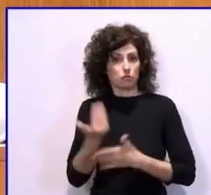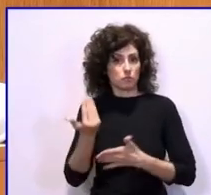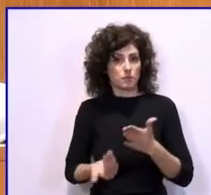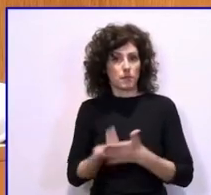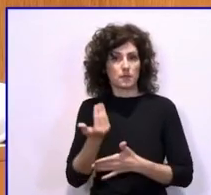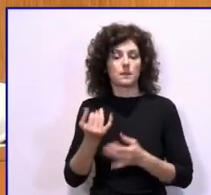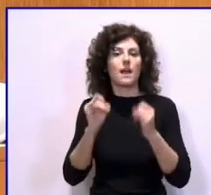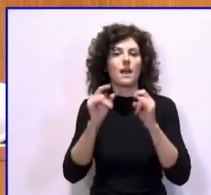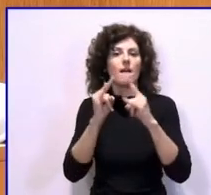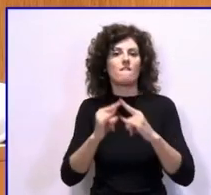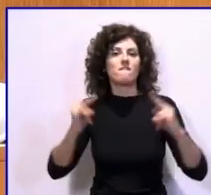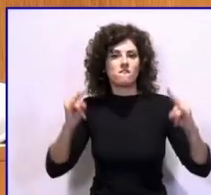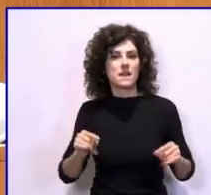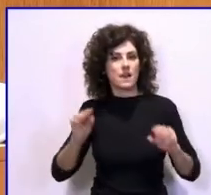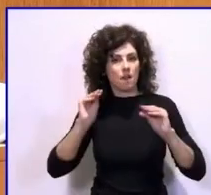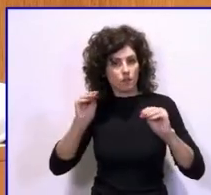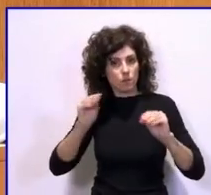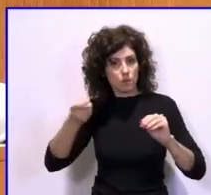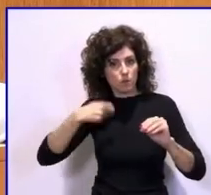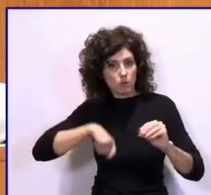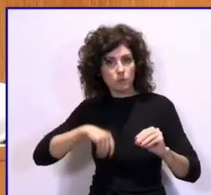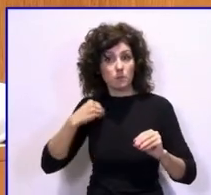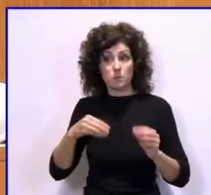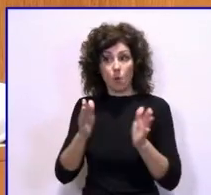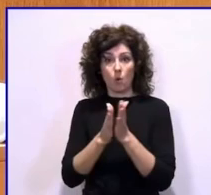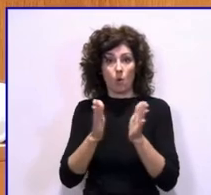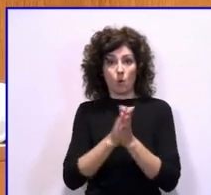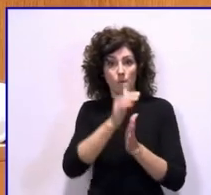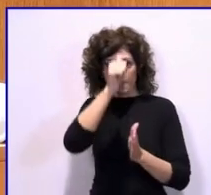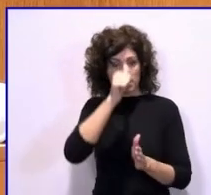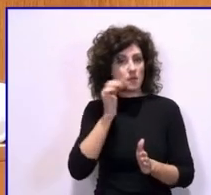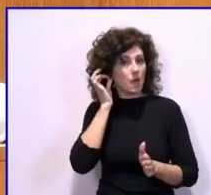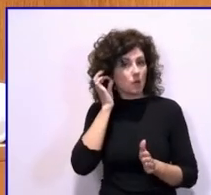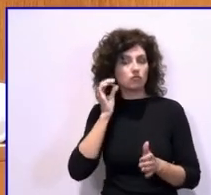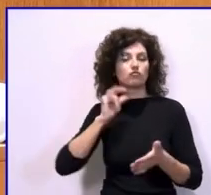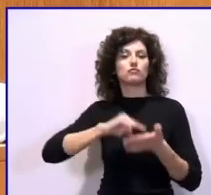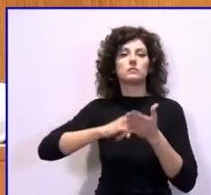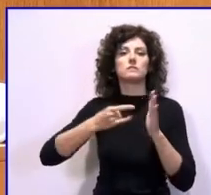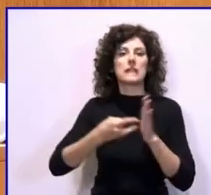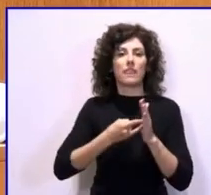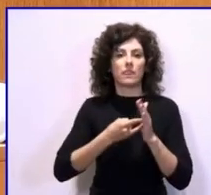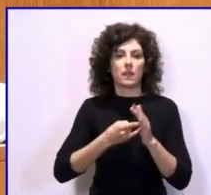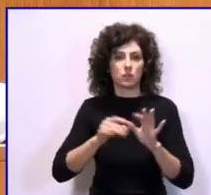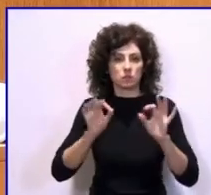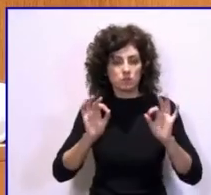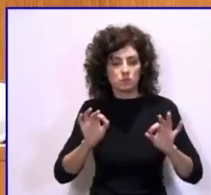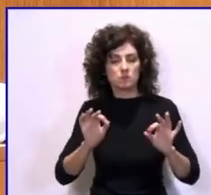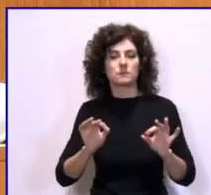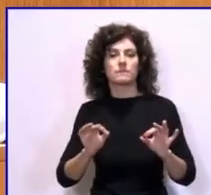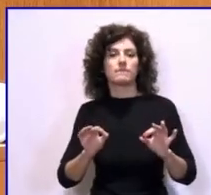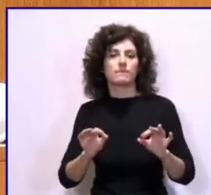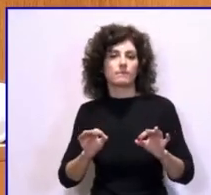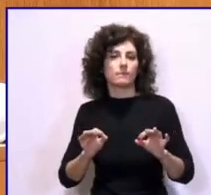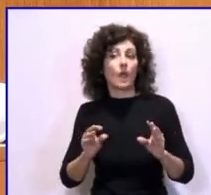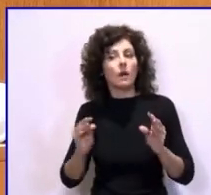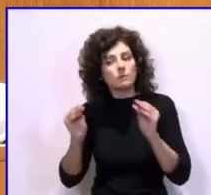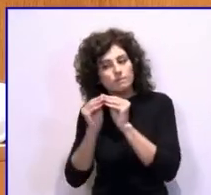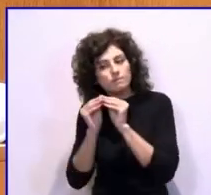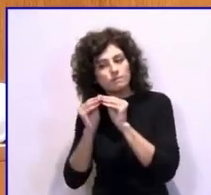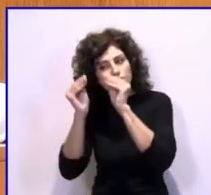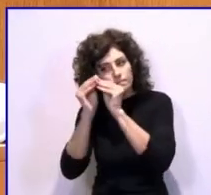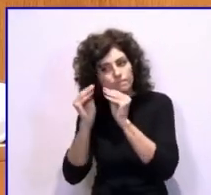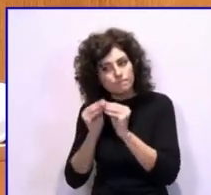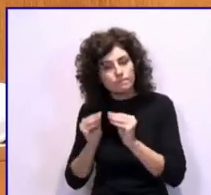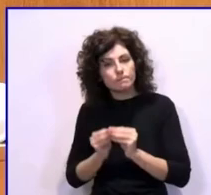Formación Profesional con estos compañeros profesores técnicos de formación profesional. Y coincidíamos, por